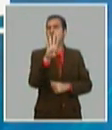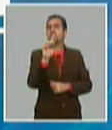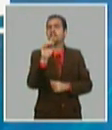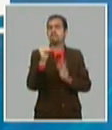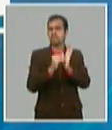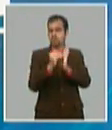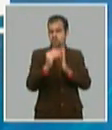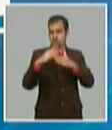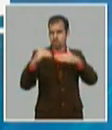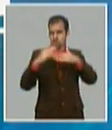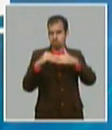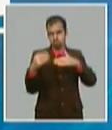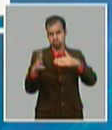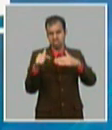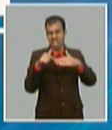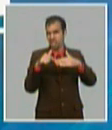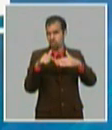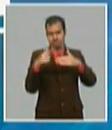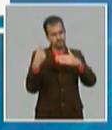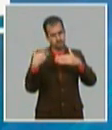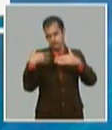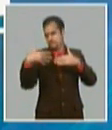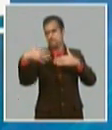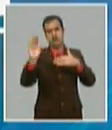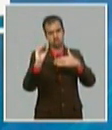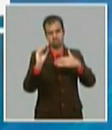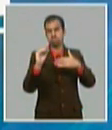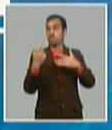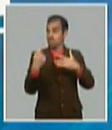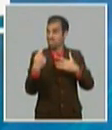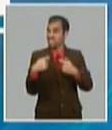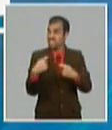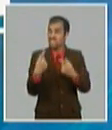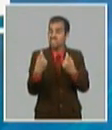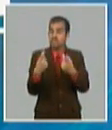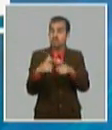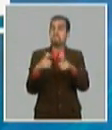dólares eso es insuficiente podemos hacer más hay más demanda